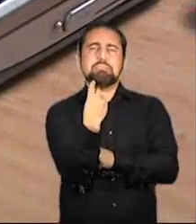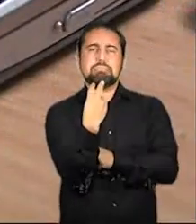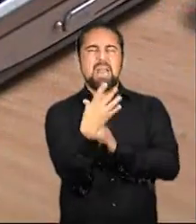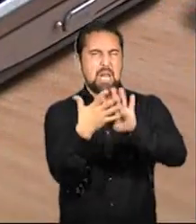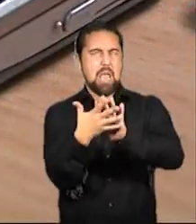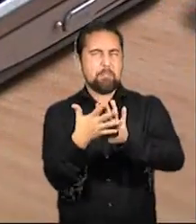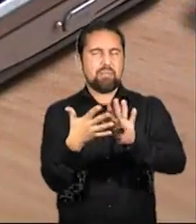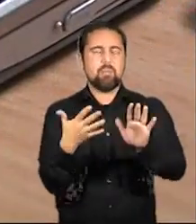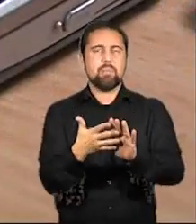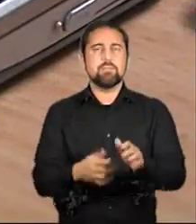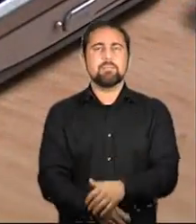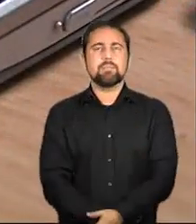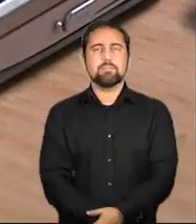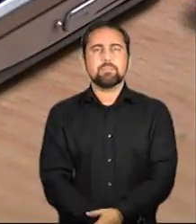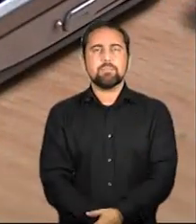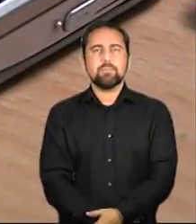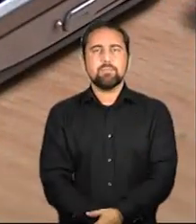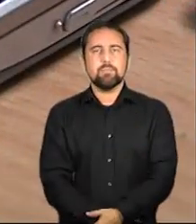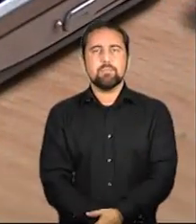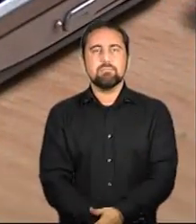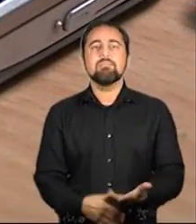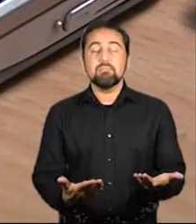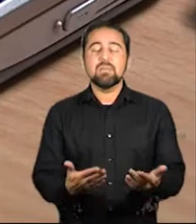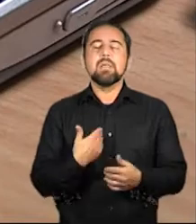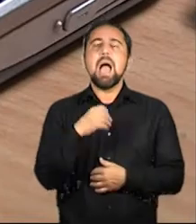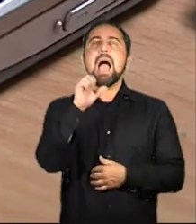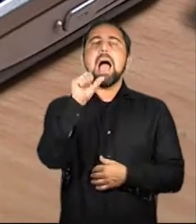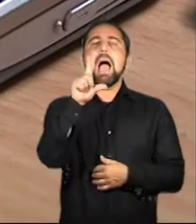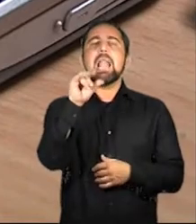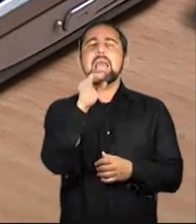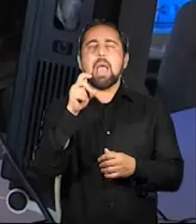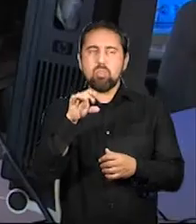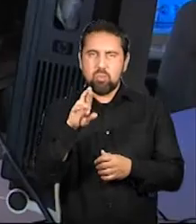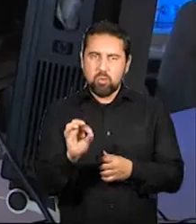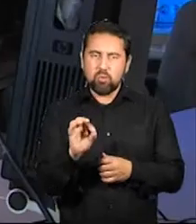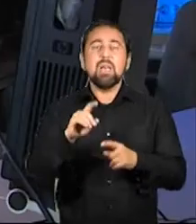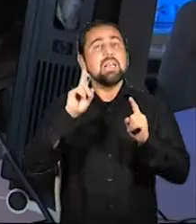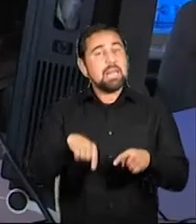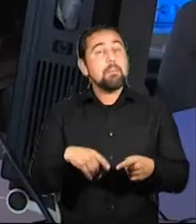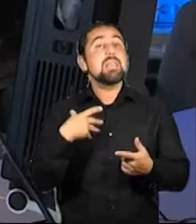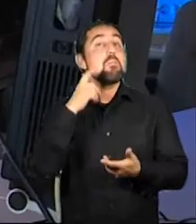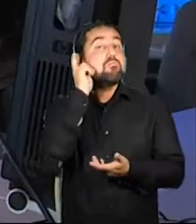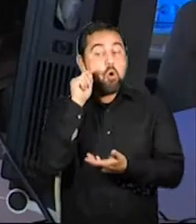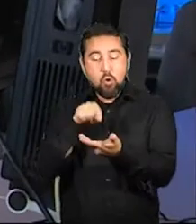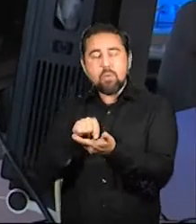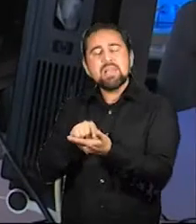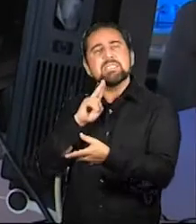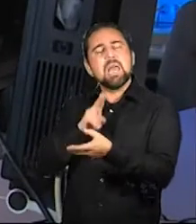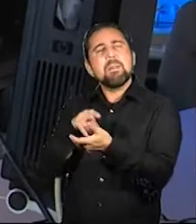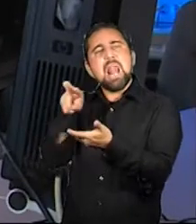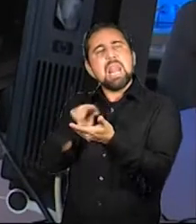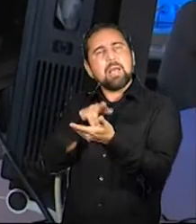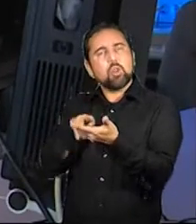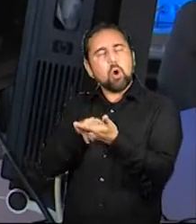Mensaje de llamada en la pantalla del móvil. Alejandro, ¿es caso? Hola, Alejandro. Nada, pues también tengo un estrés de pantalla en el